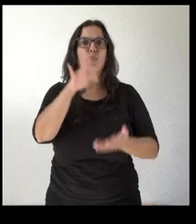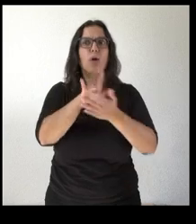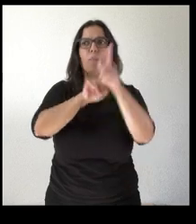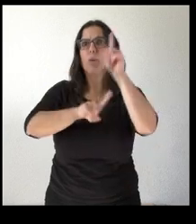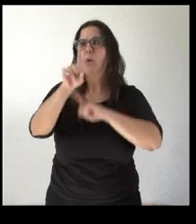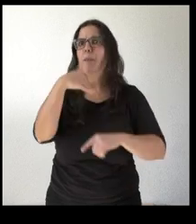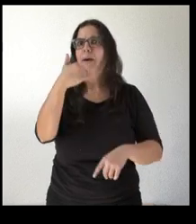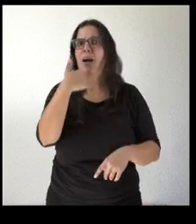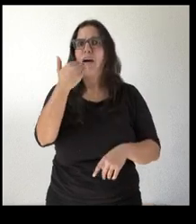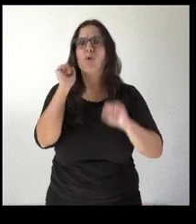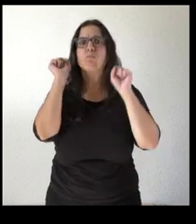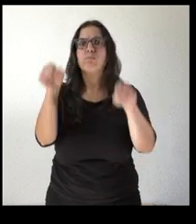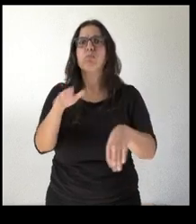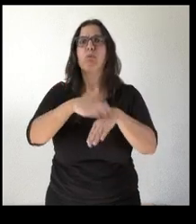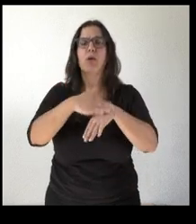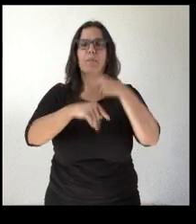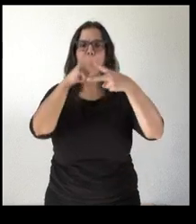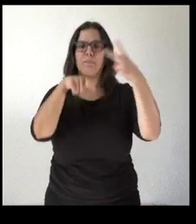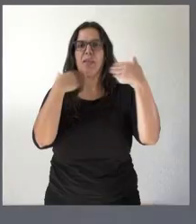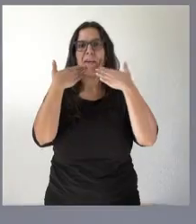este retraso muchas gracias